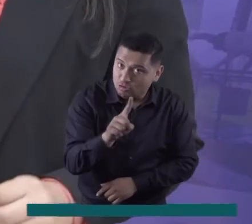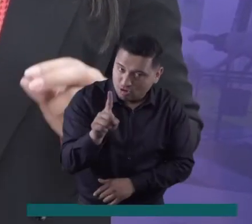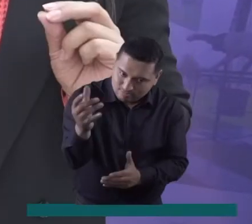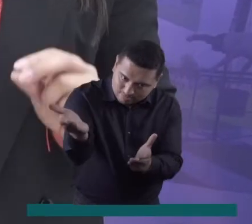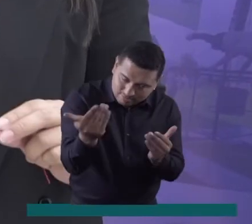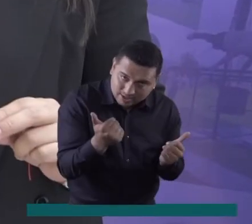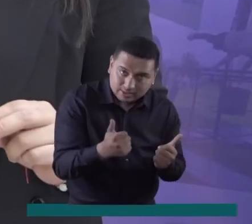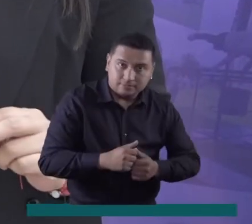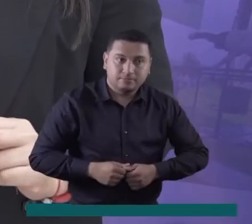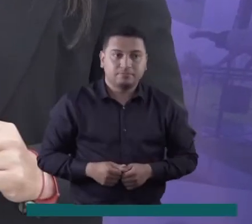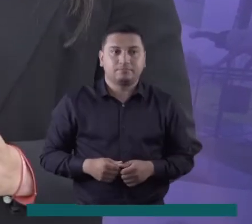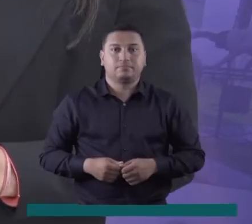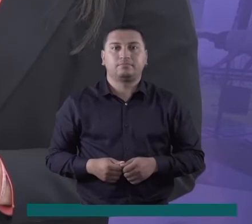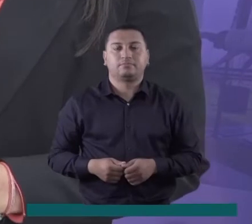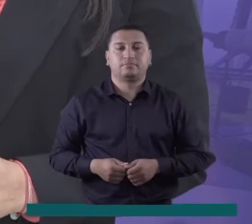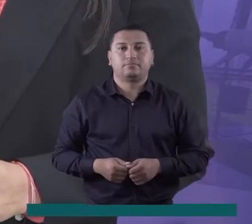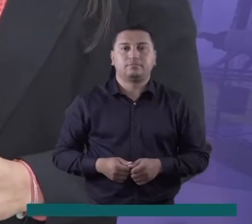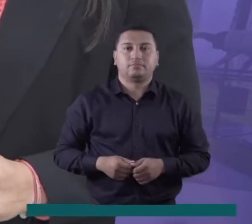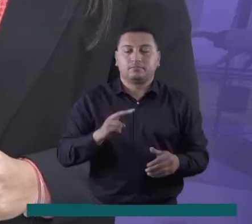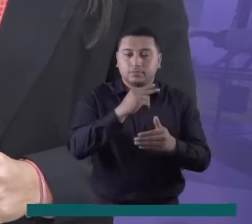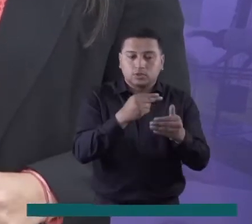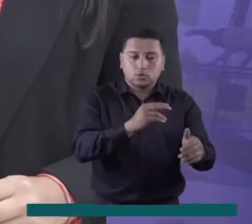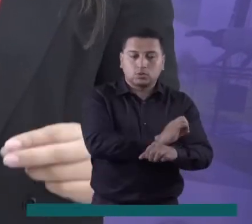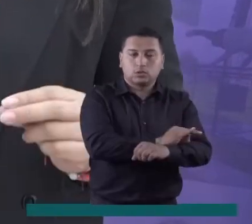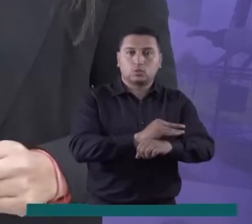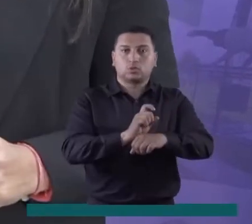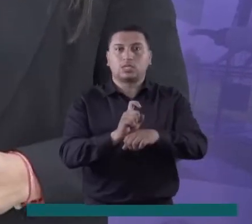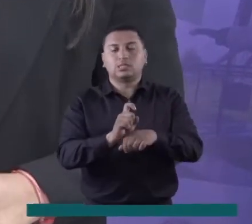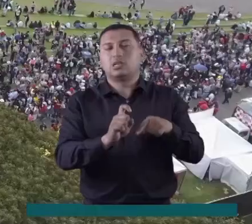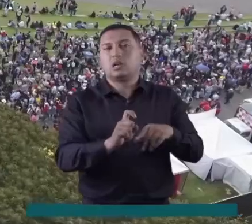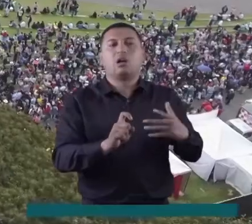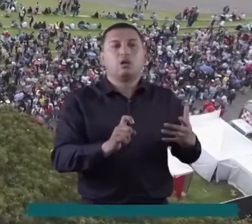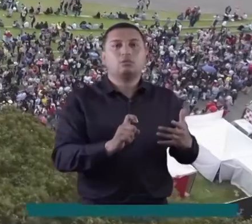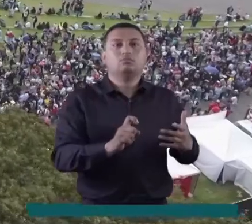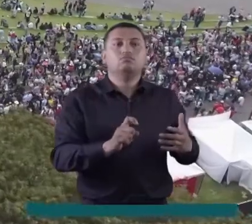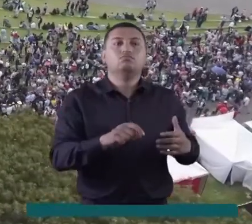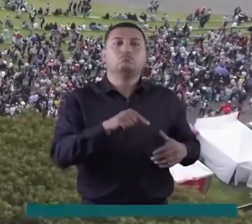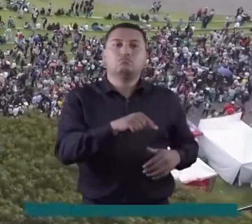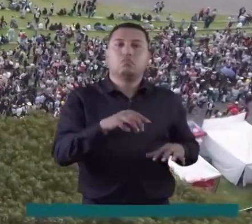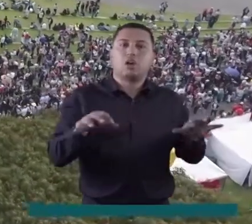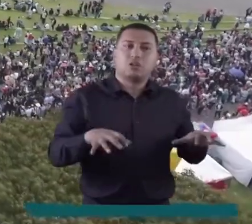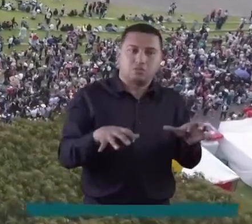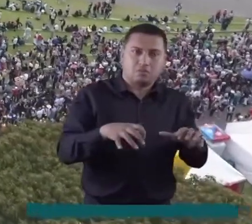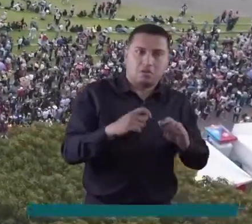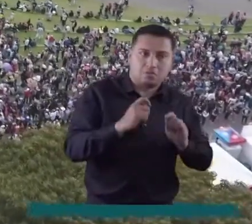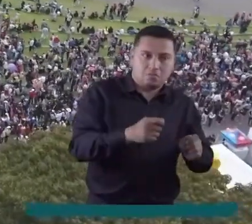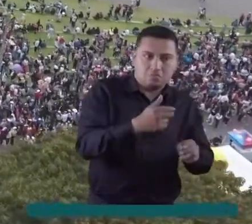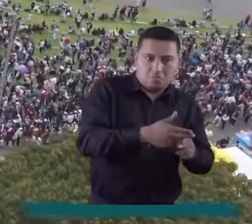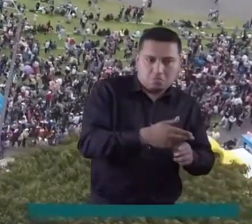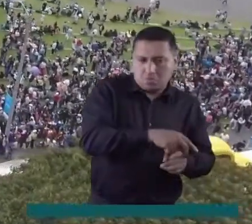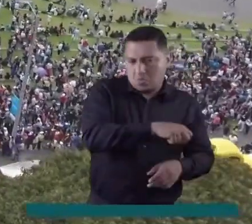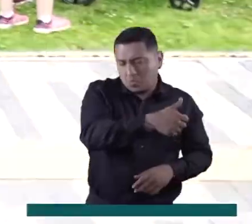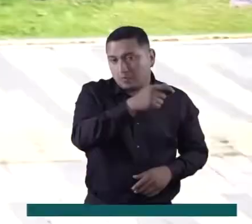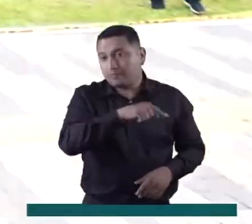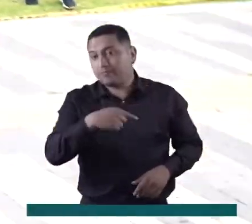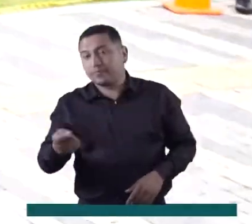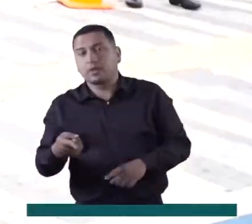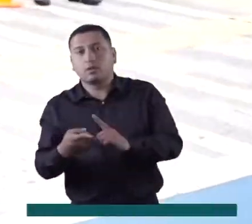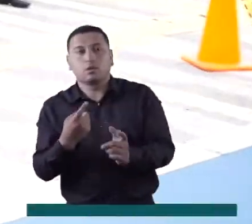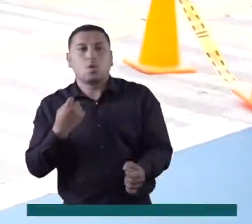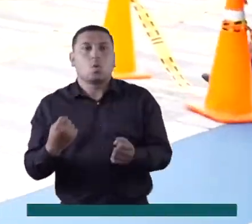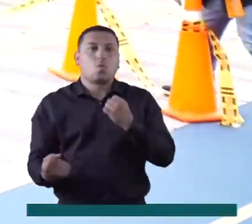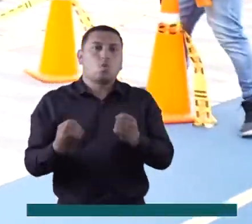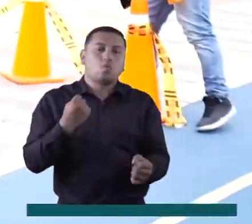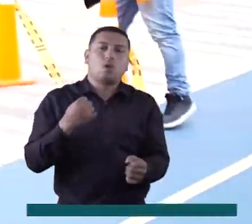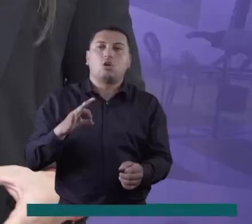competencia exclusivamente para los niños de nuestra primera infancia denominada Iron Kicks. Adicionalmente vamos a tener toda una oferta de actividad